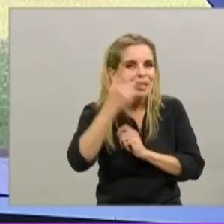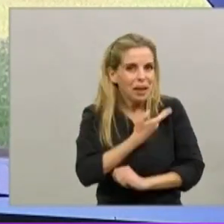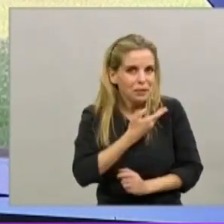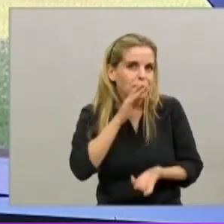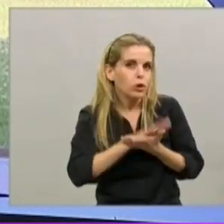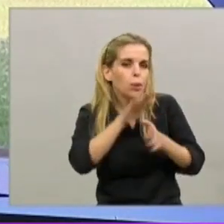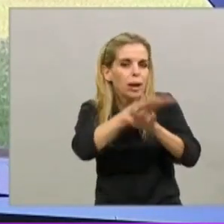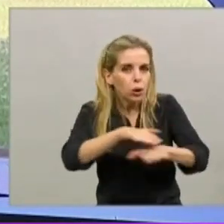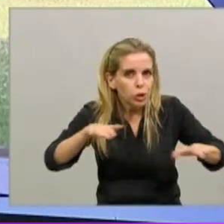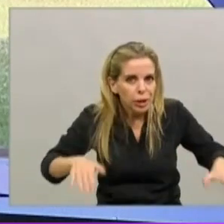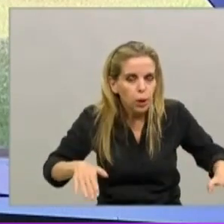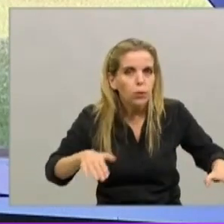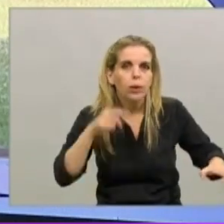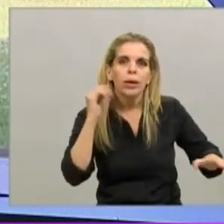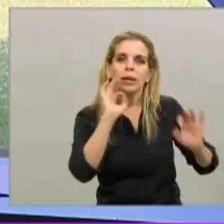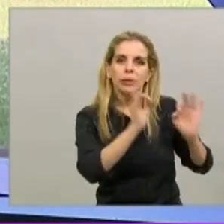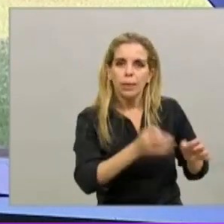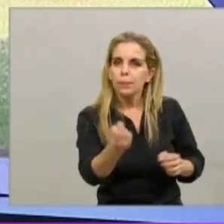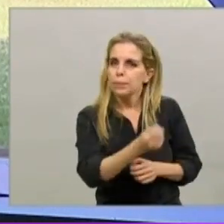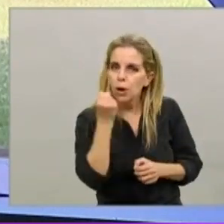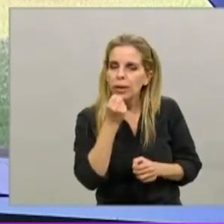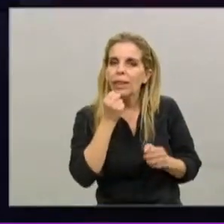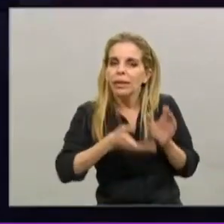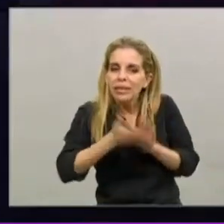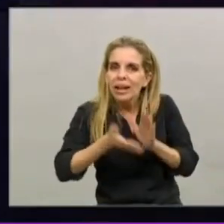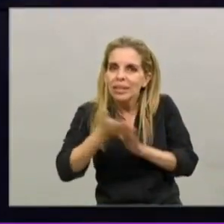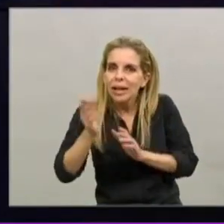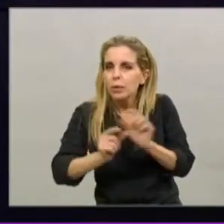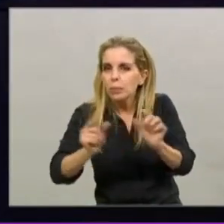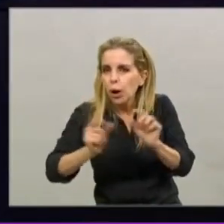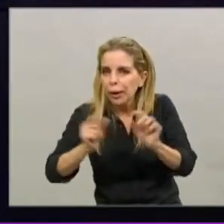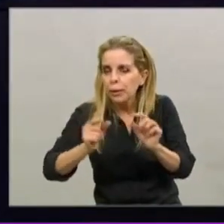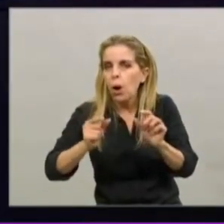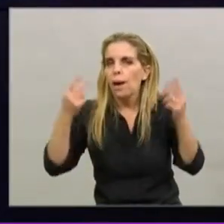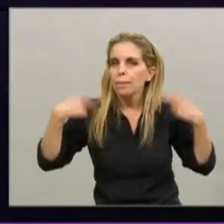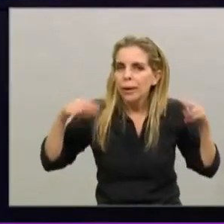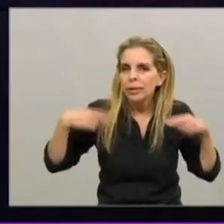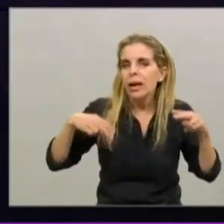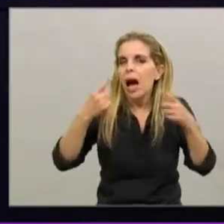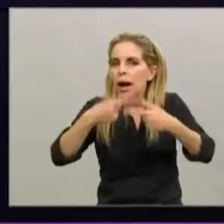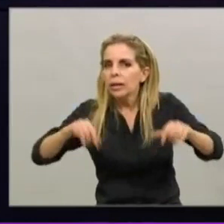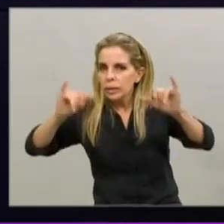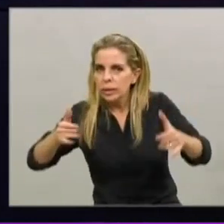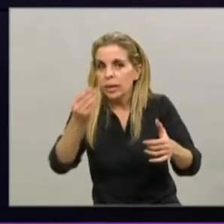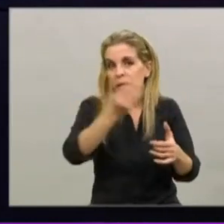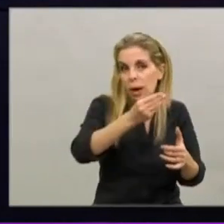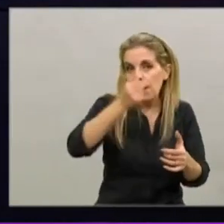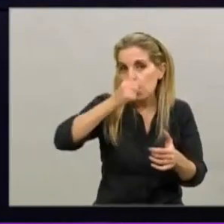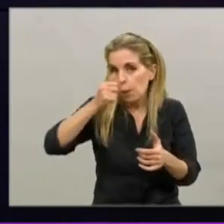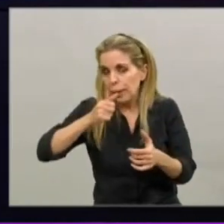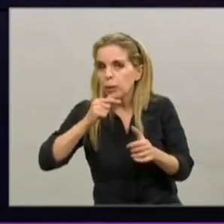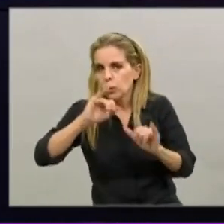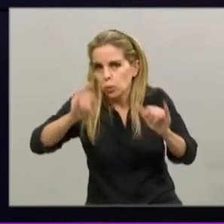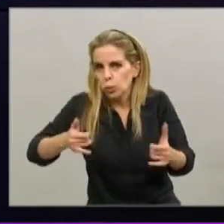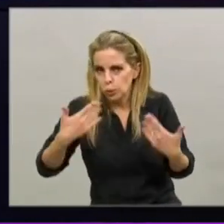atendiendo a su salud integral y que puedan salir los fines de semana, es al aire libre, o sea, con menor riesgo de contagio siempre al aire libre, y la verdad